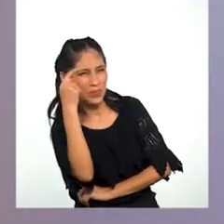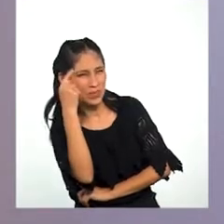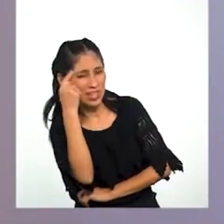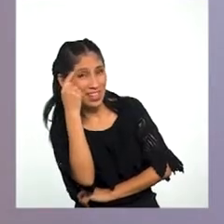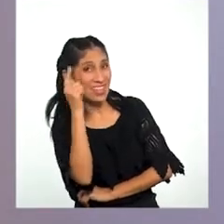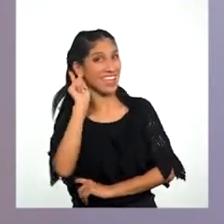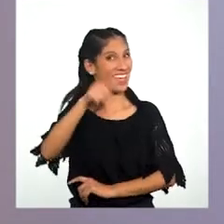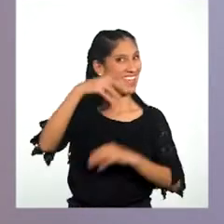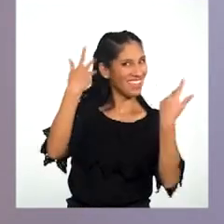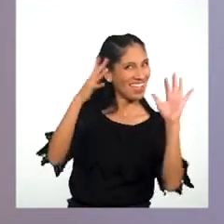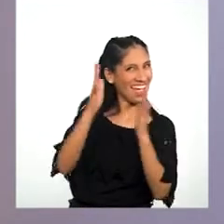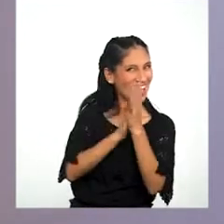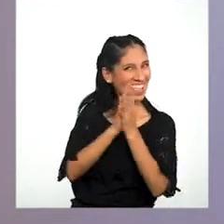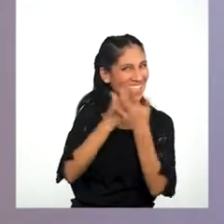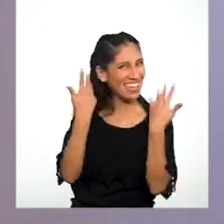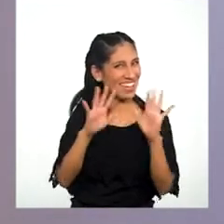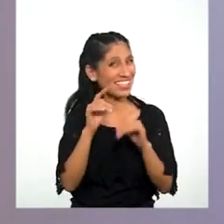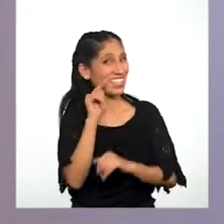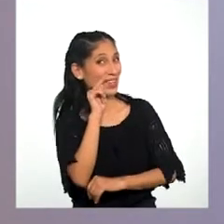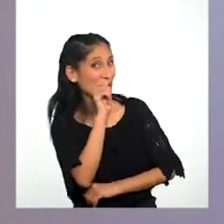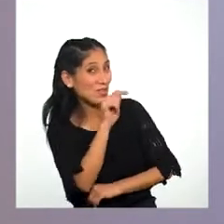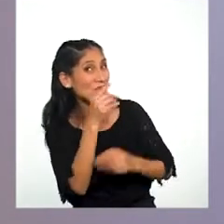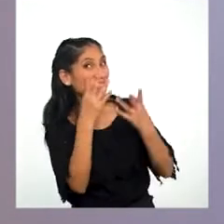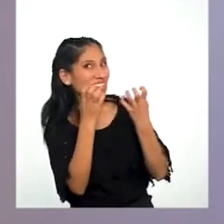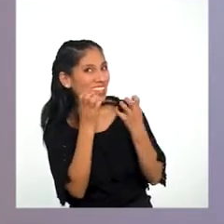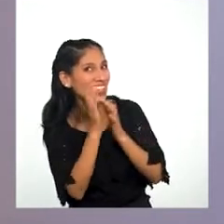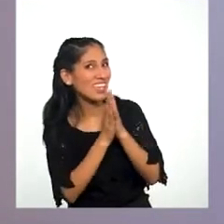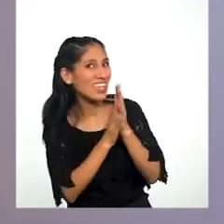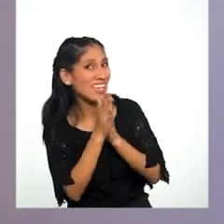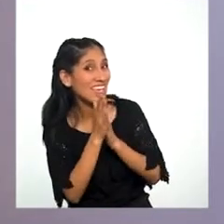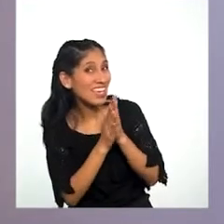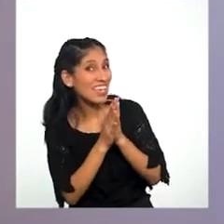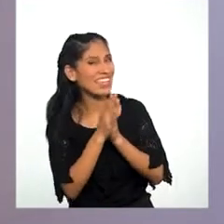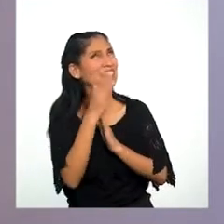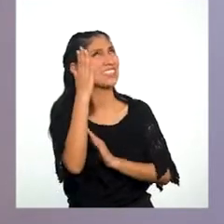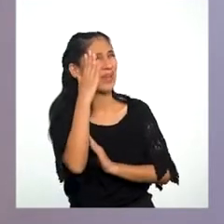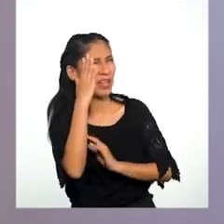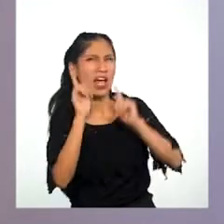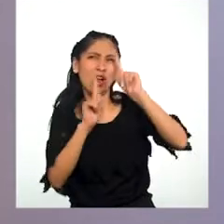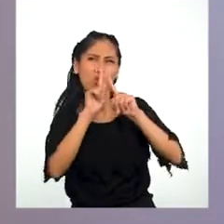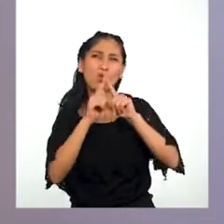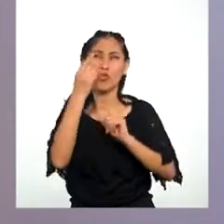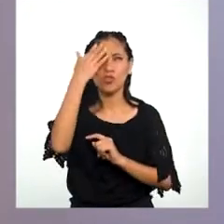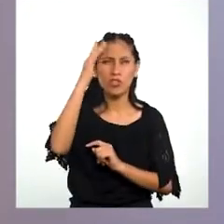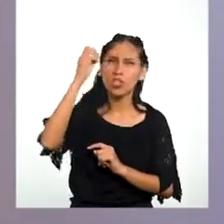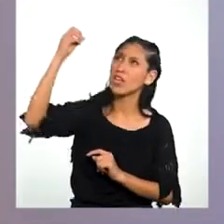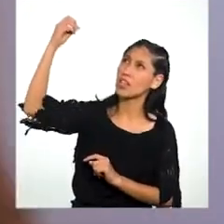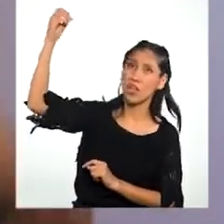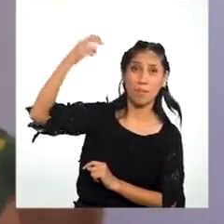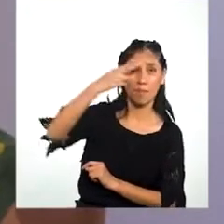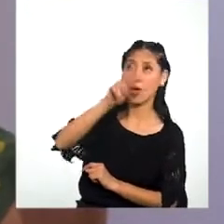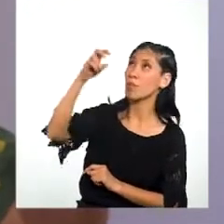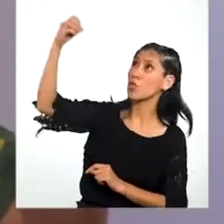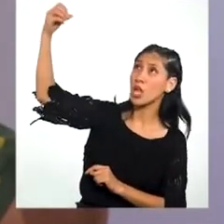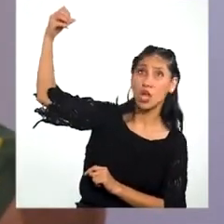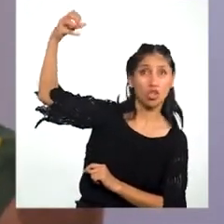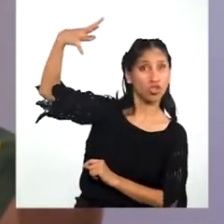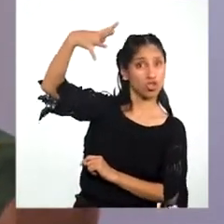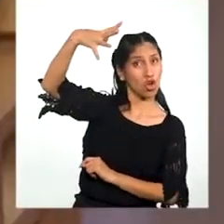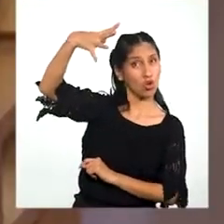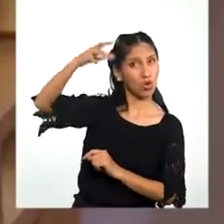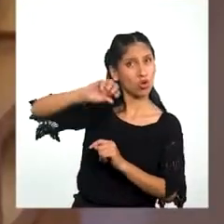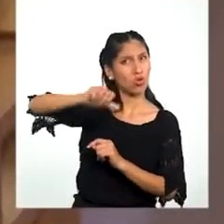¡Ya lo tengo! Seguro quiere saber Por qué unos días sale el sol Y otros está nublado